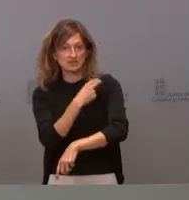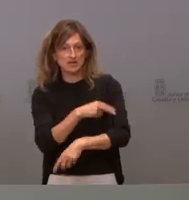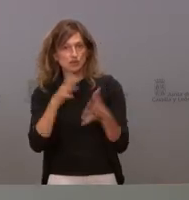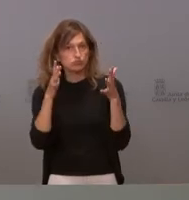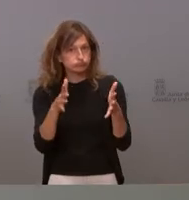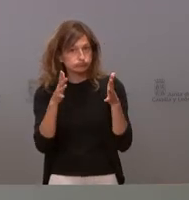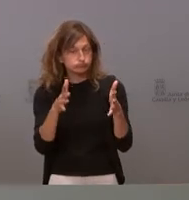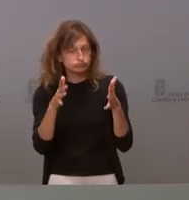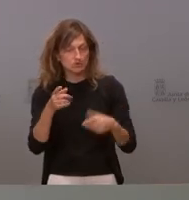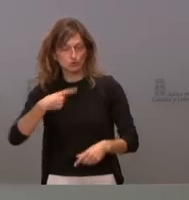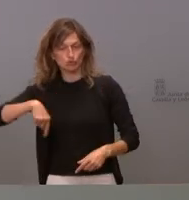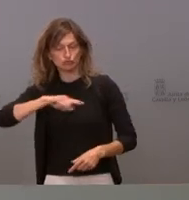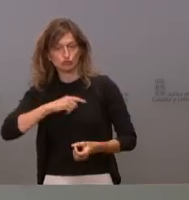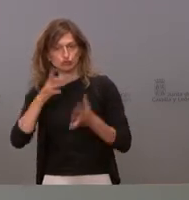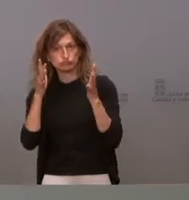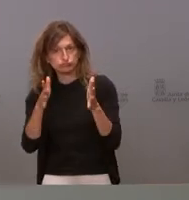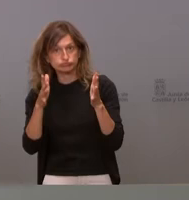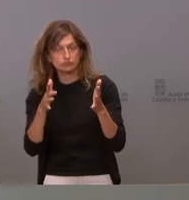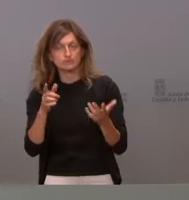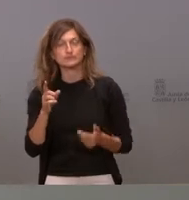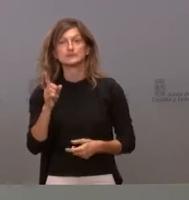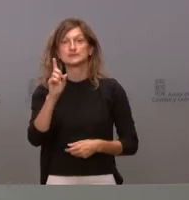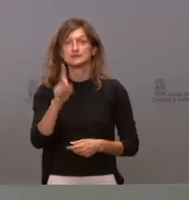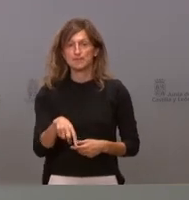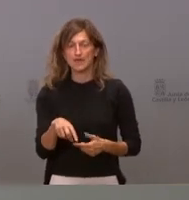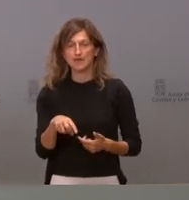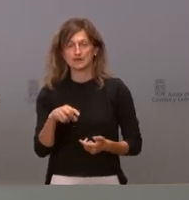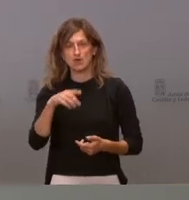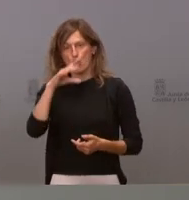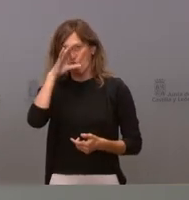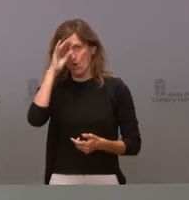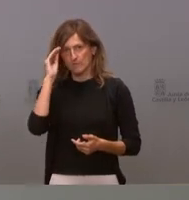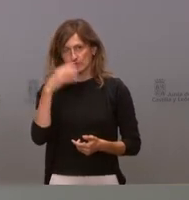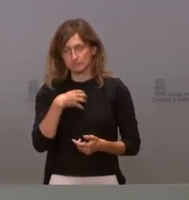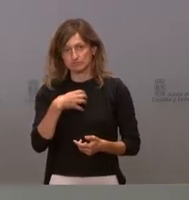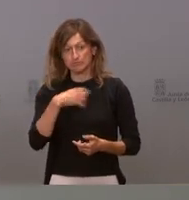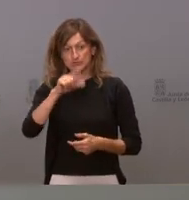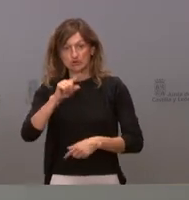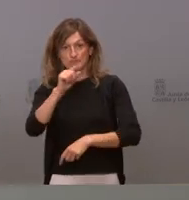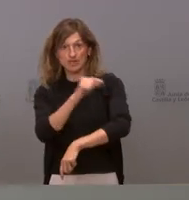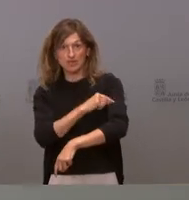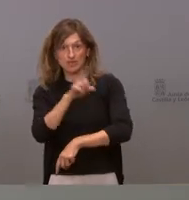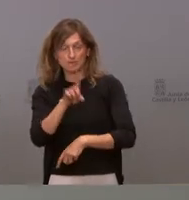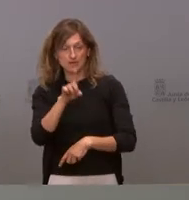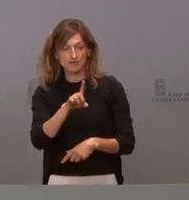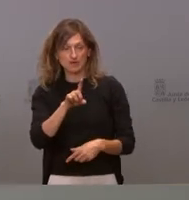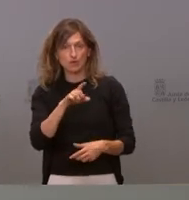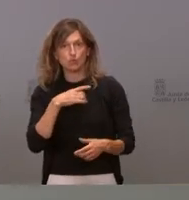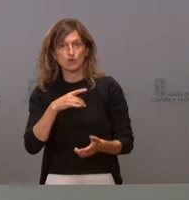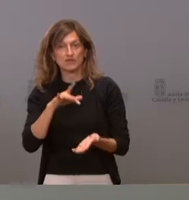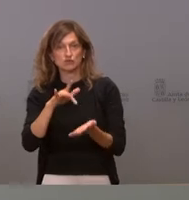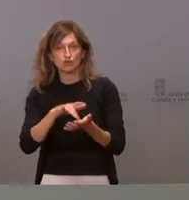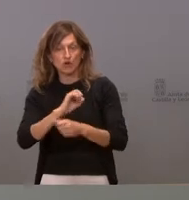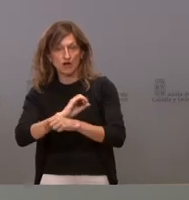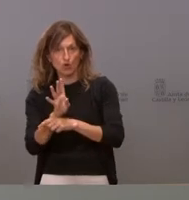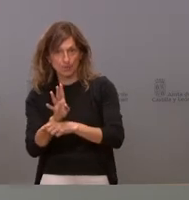recomendando que nosotros se lo sigamos recomendando pero también no podemos olvidar que esas personas que tienen la primera dosis han podido tener la enfermedad y